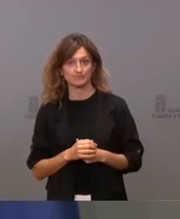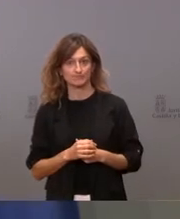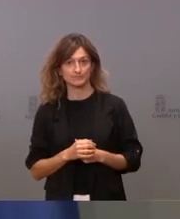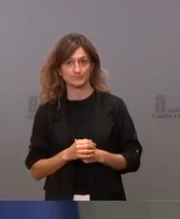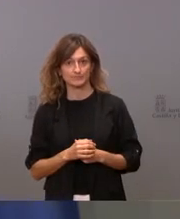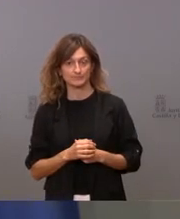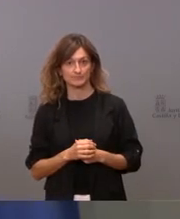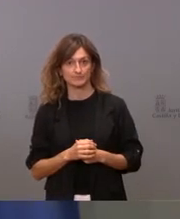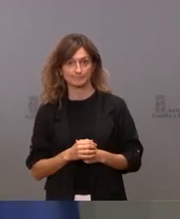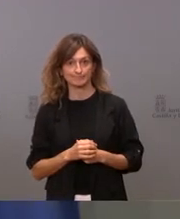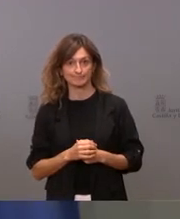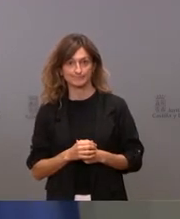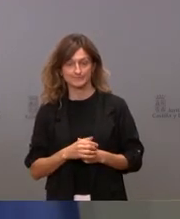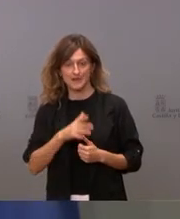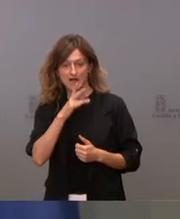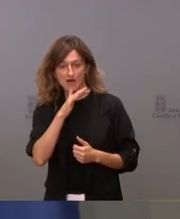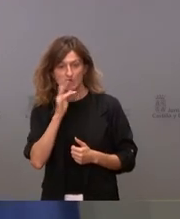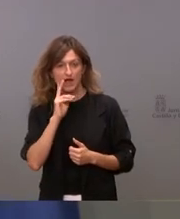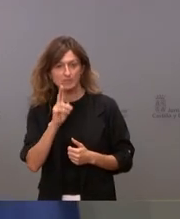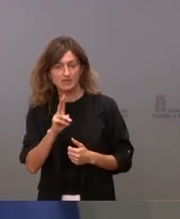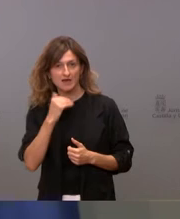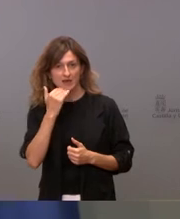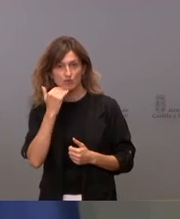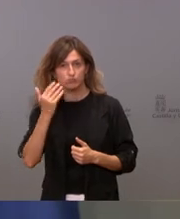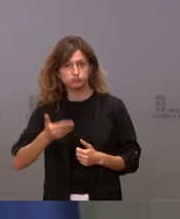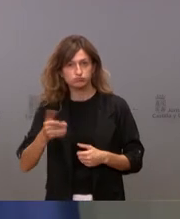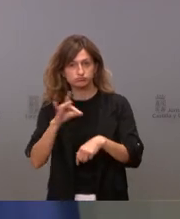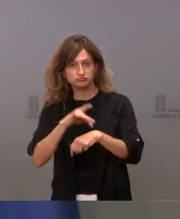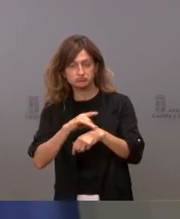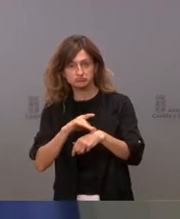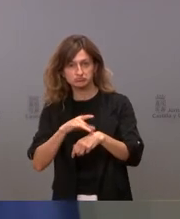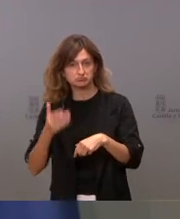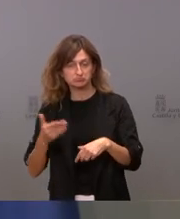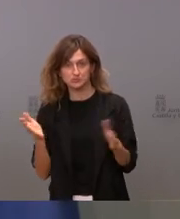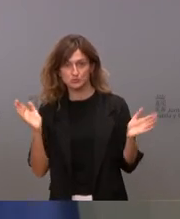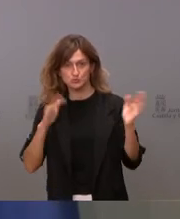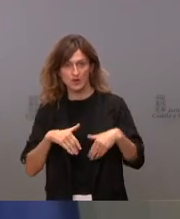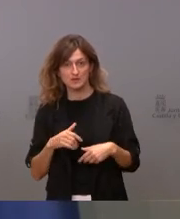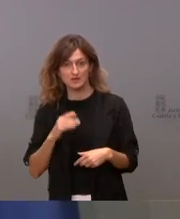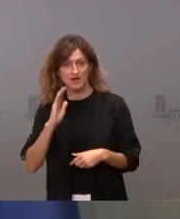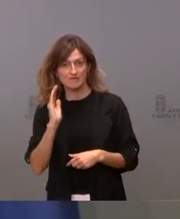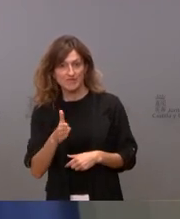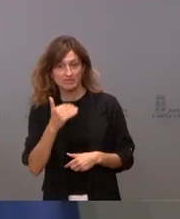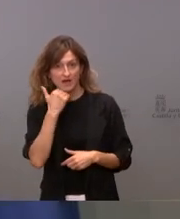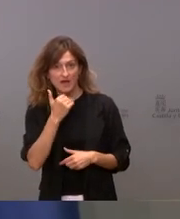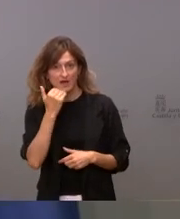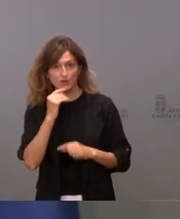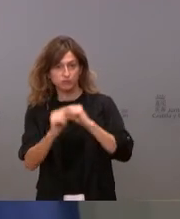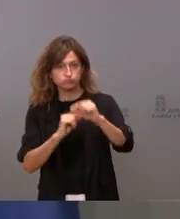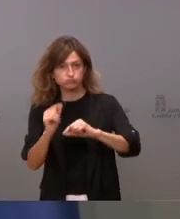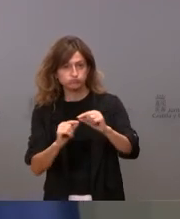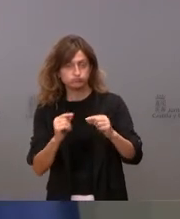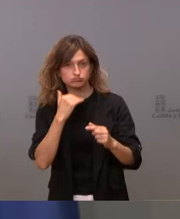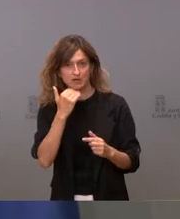significación clínica aparente, ni ninguna repercusión epidemiológica